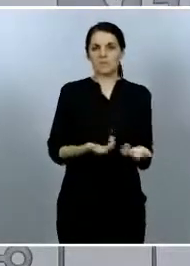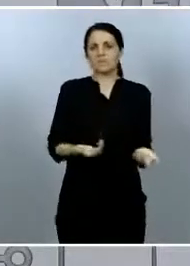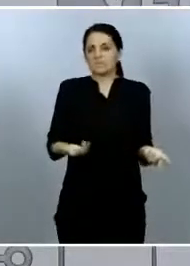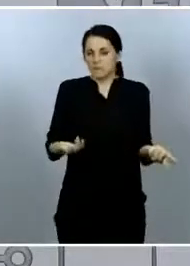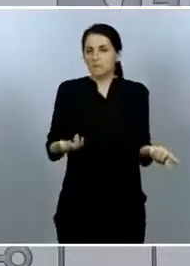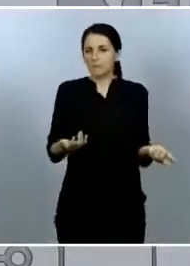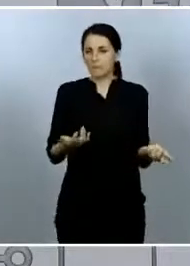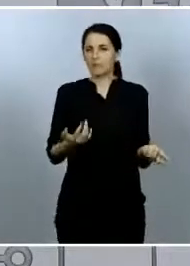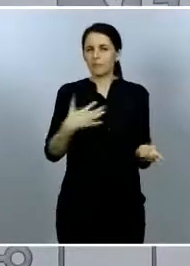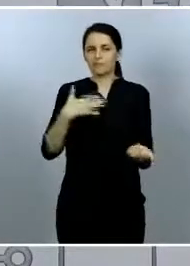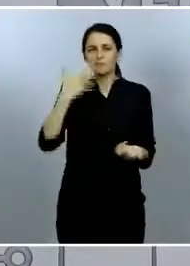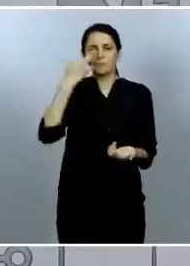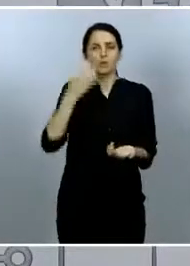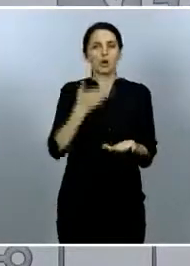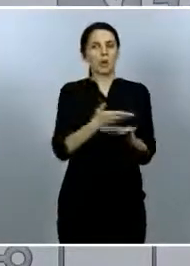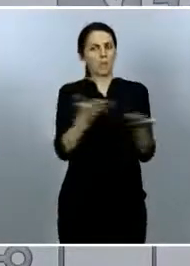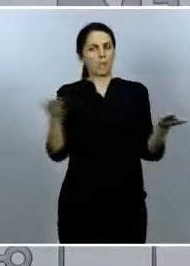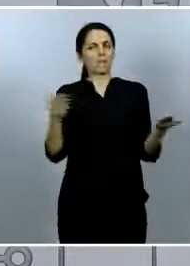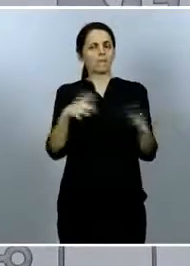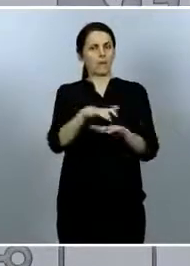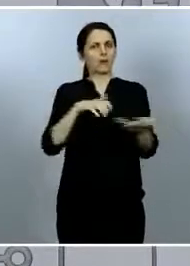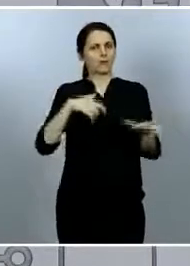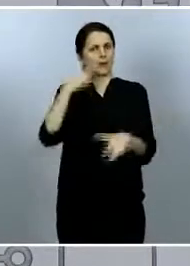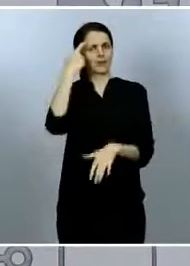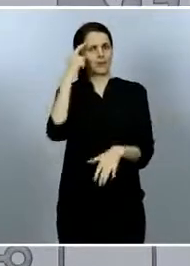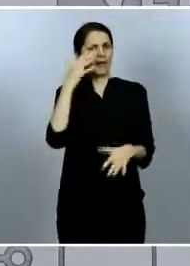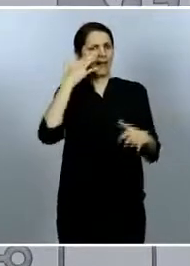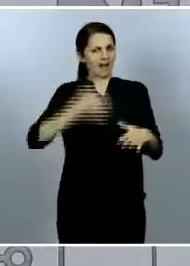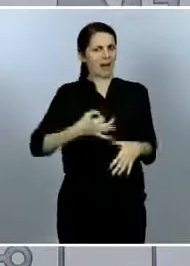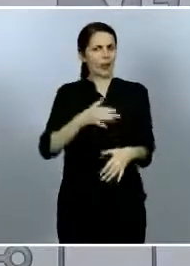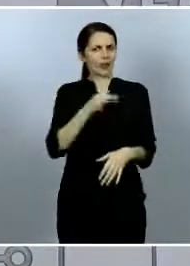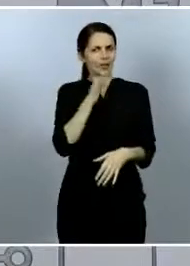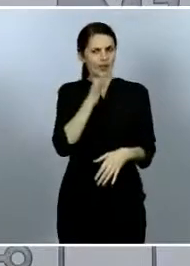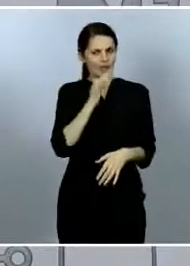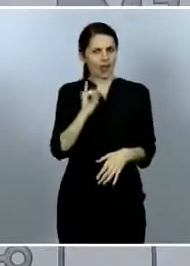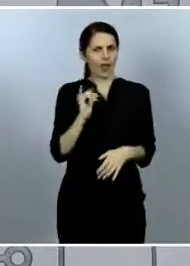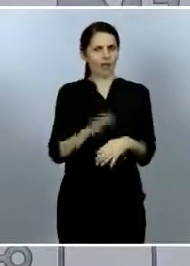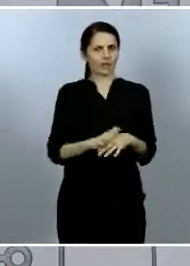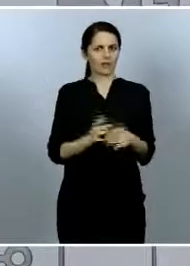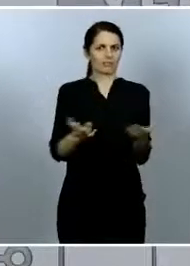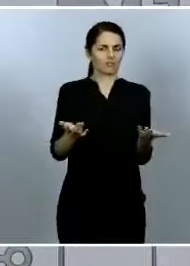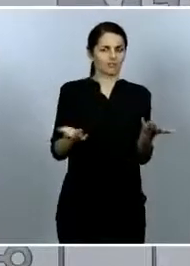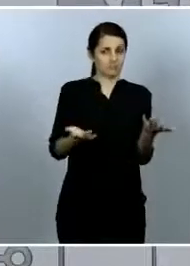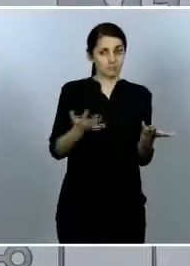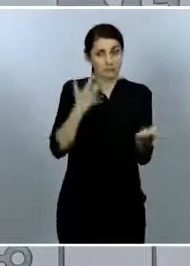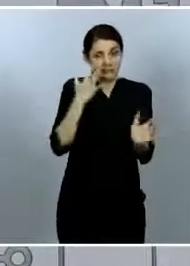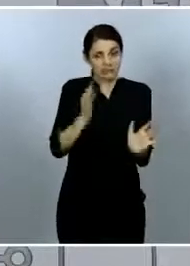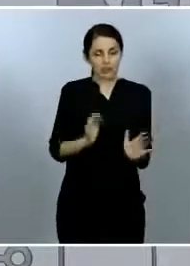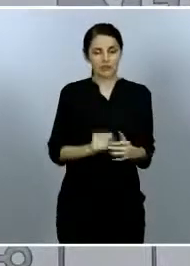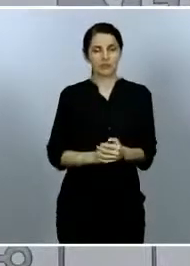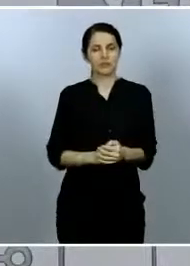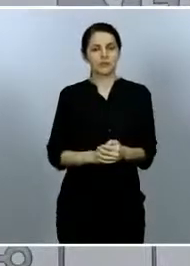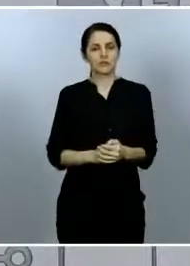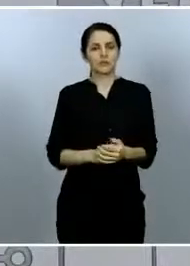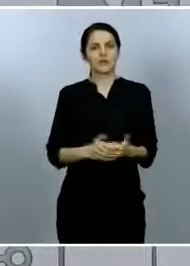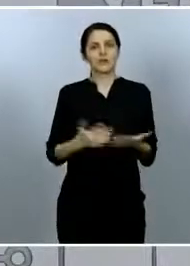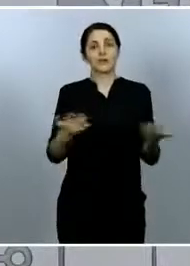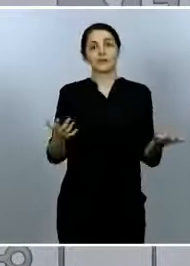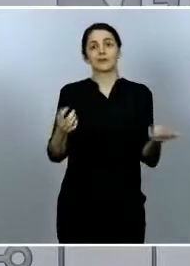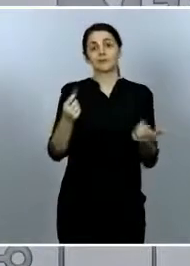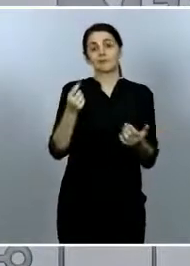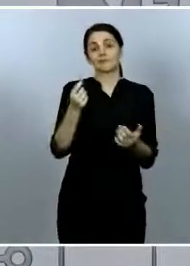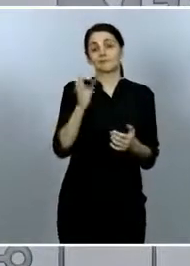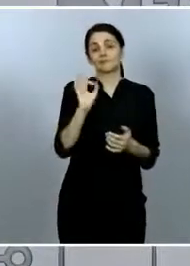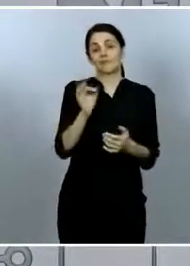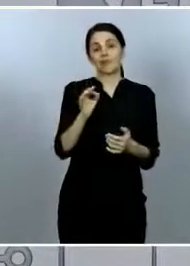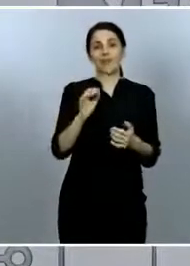suficiente del riesgo al que todavía estamos como para que las medidas no se relajen demasiado. Es normal, a medida que se abren las medidas de